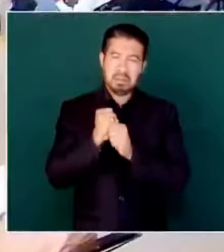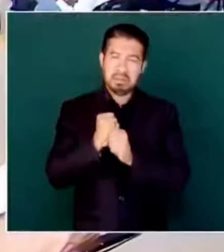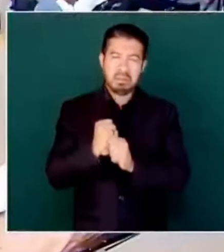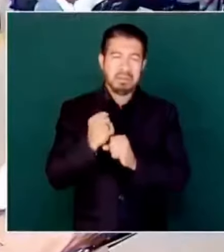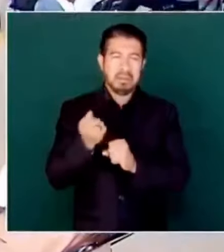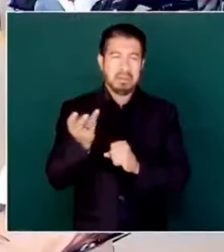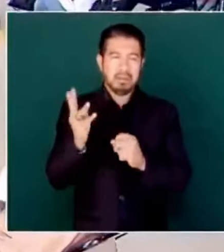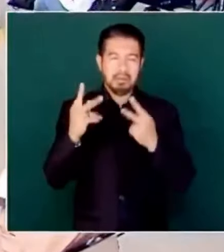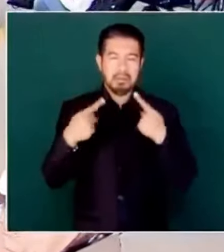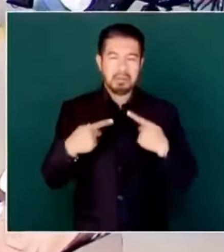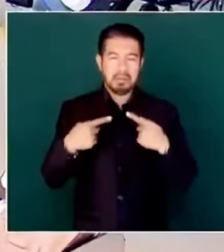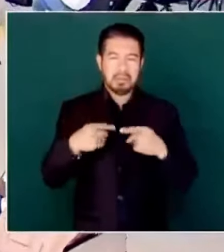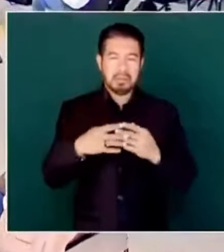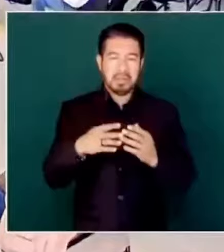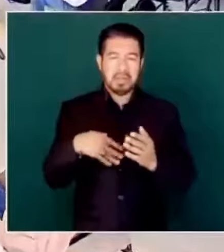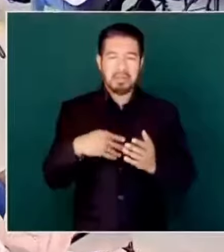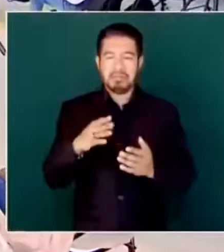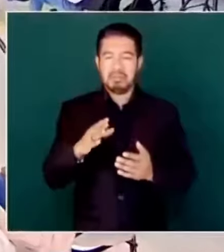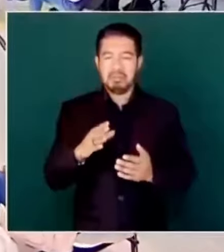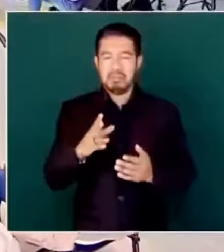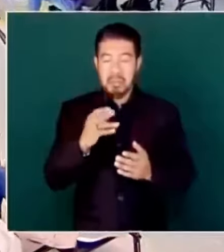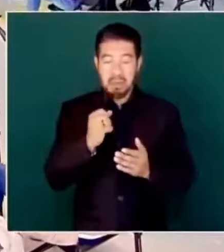¿Para nada?